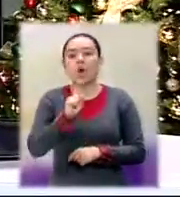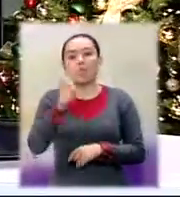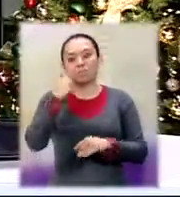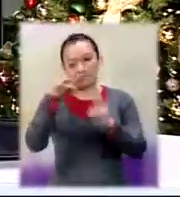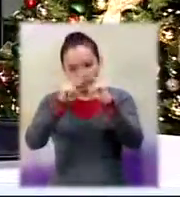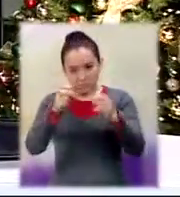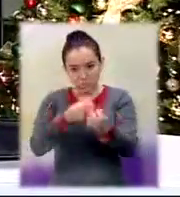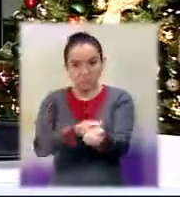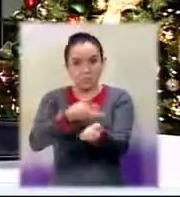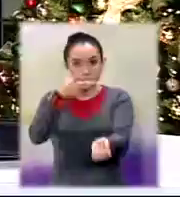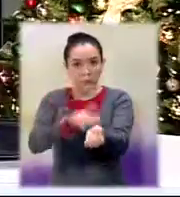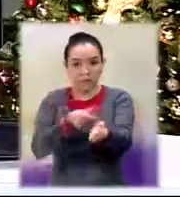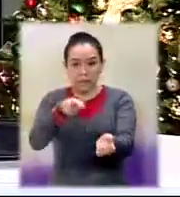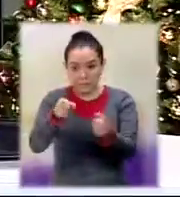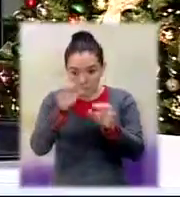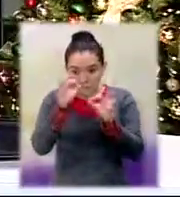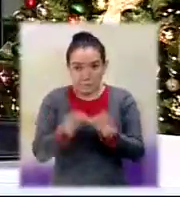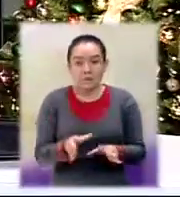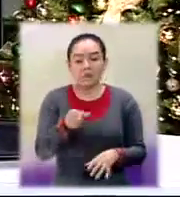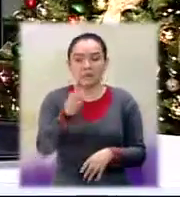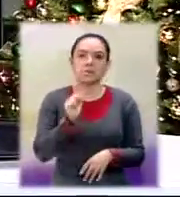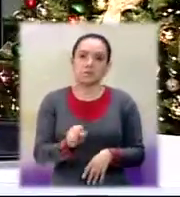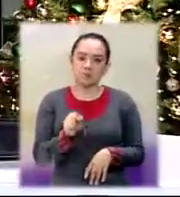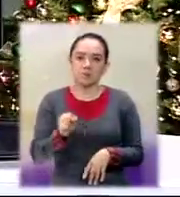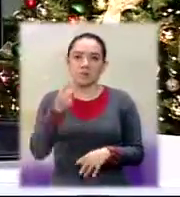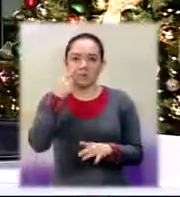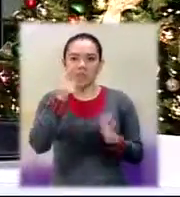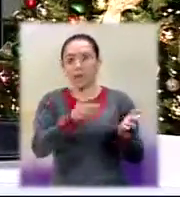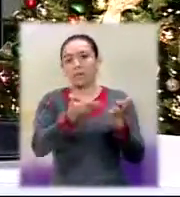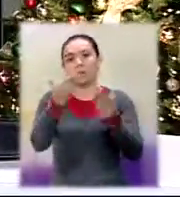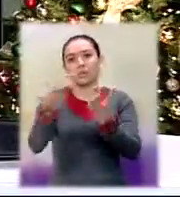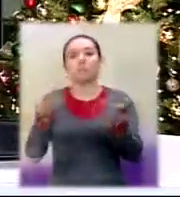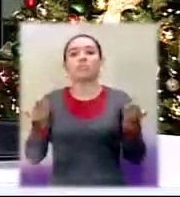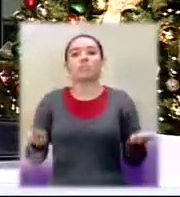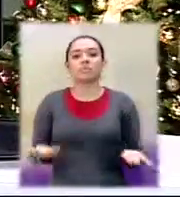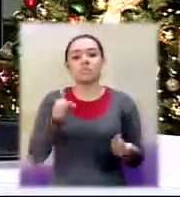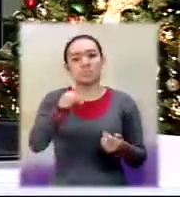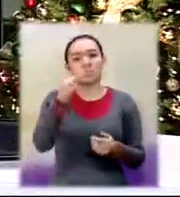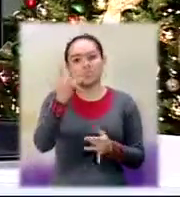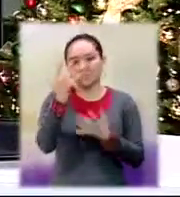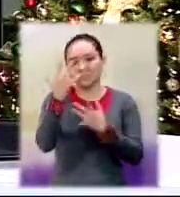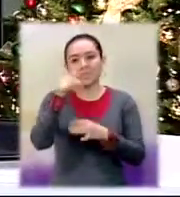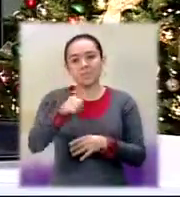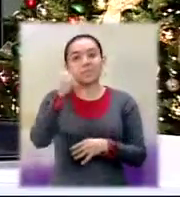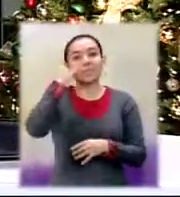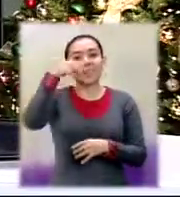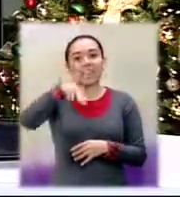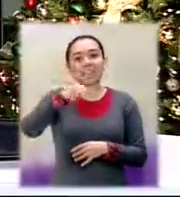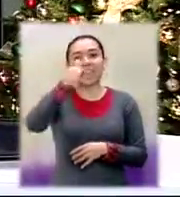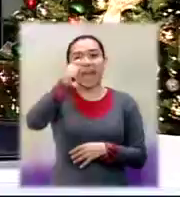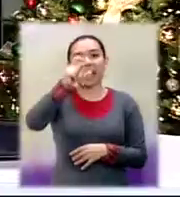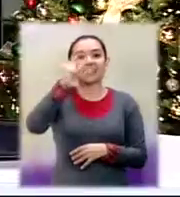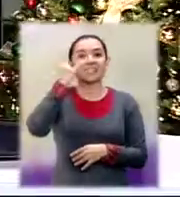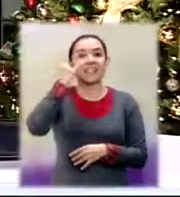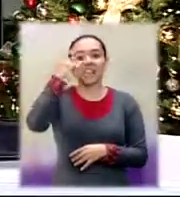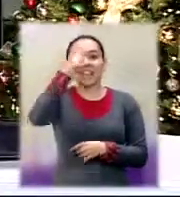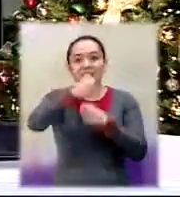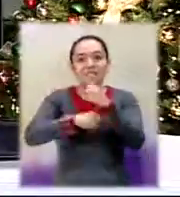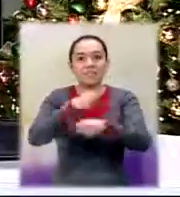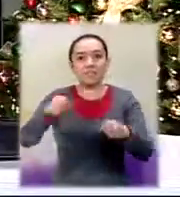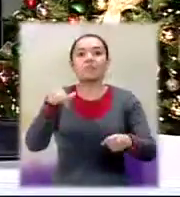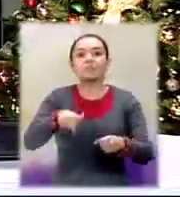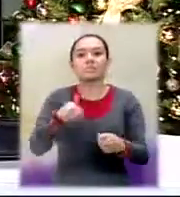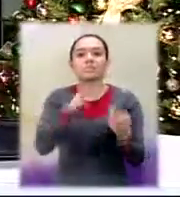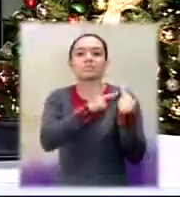cadáveres, seguidamente los trasladaron al, al, al inacid, cuando vinieron los familiares de